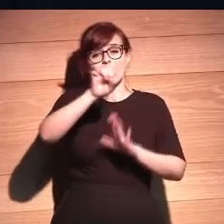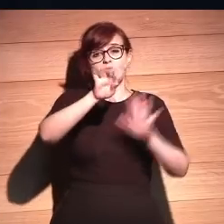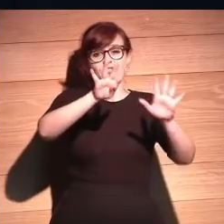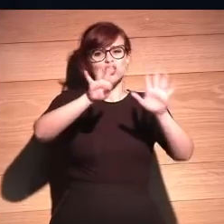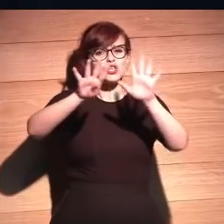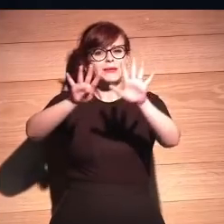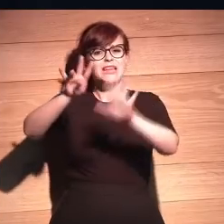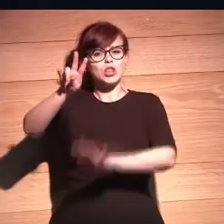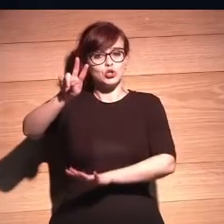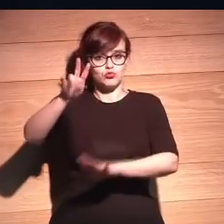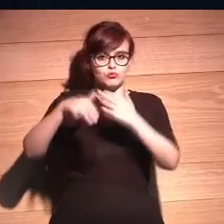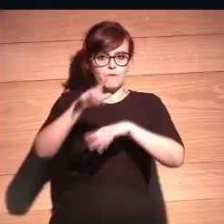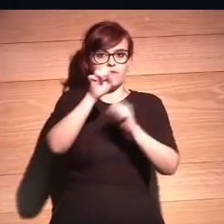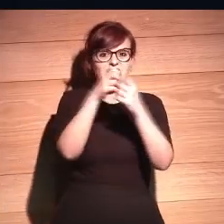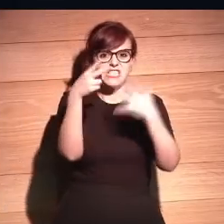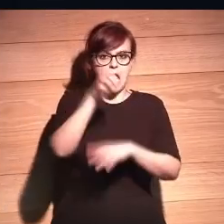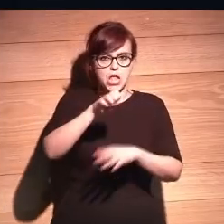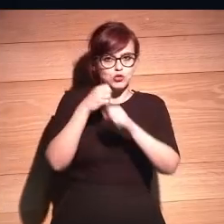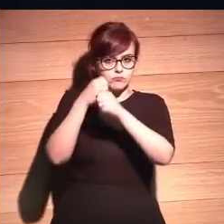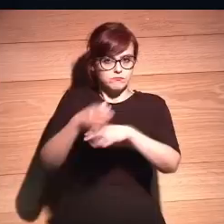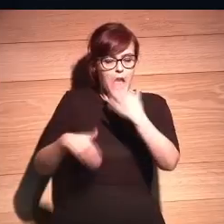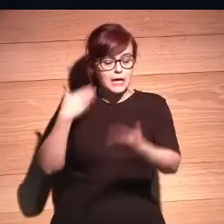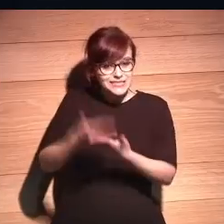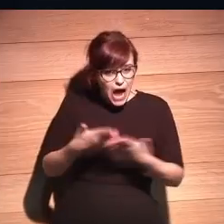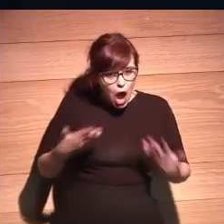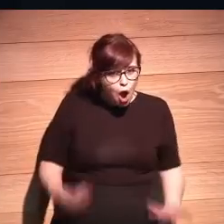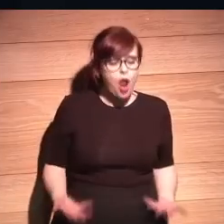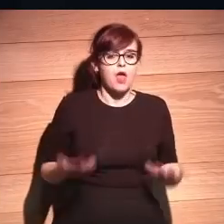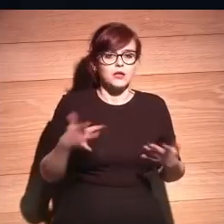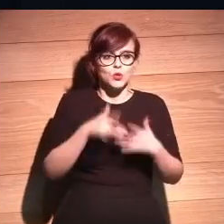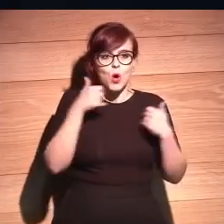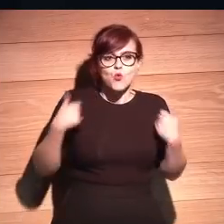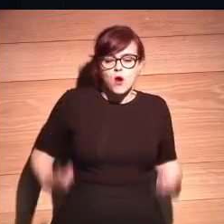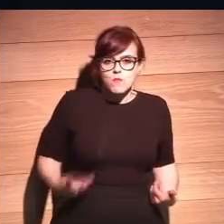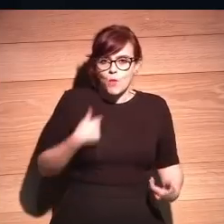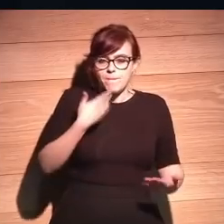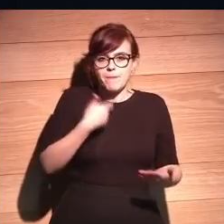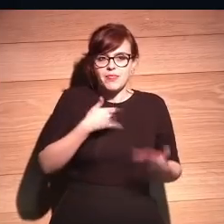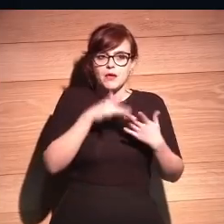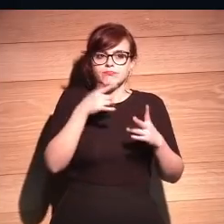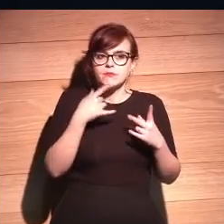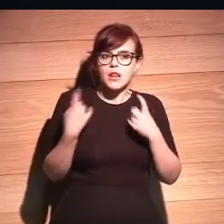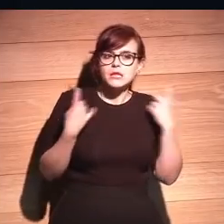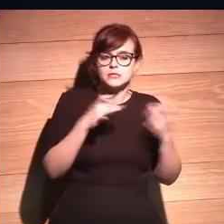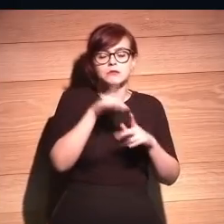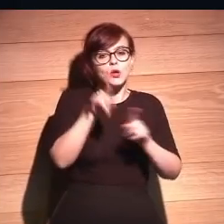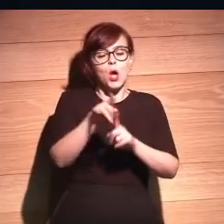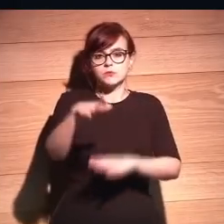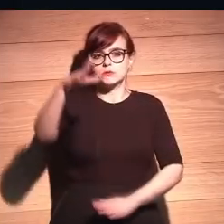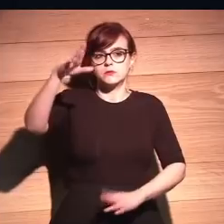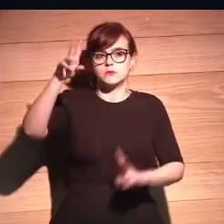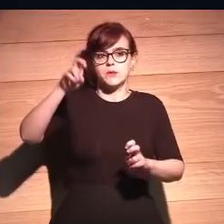año 92, 27 años. Y es ahora que el cuerpo me pide levantar la bandera